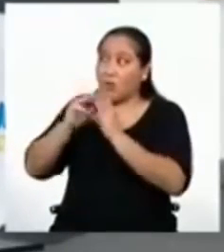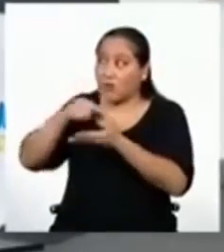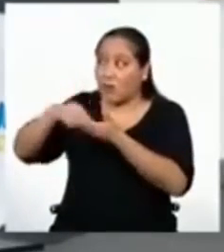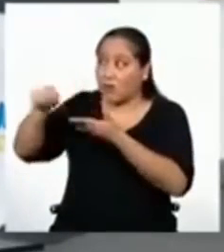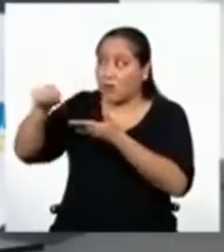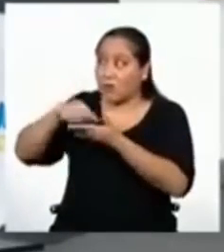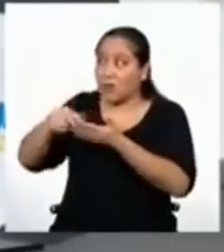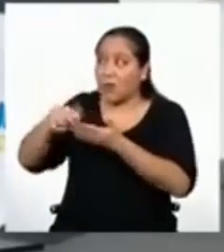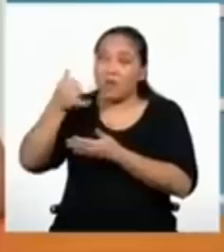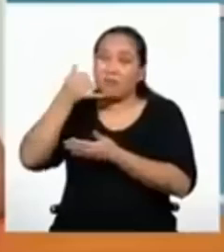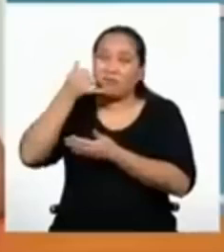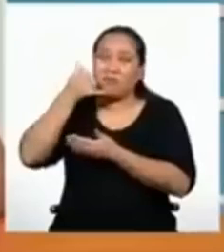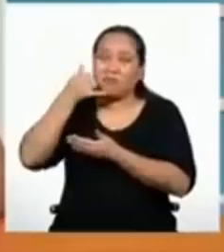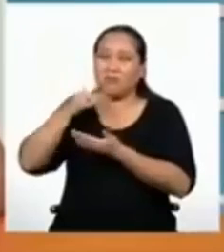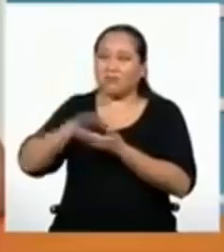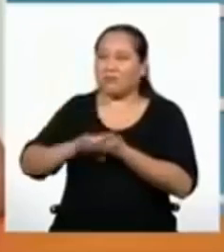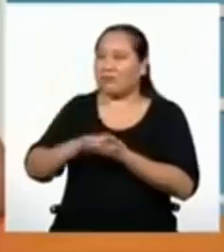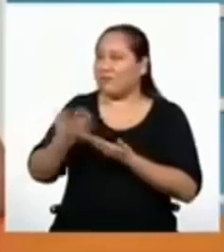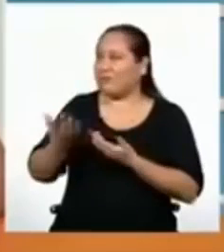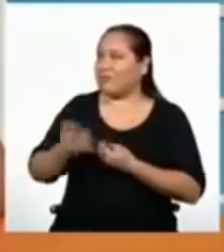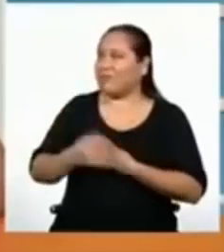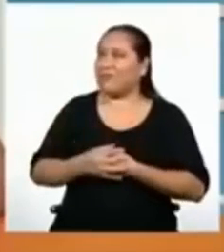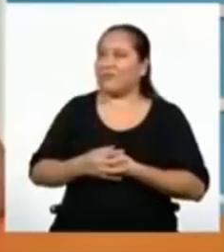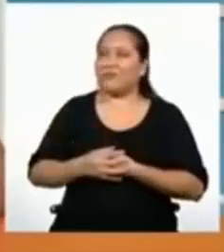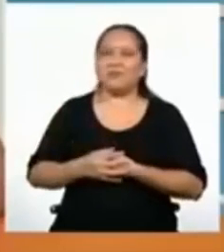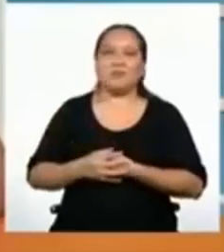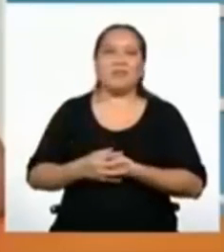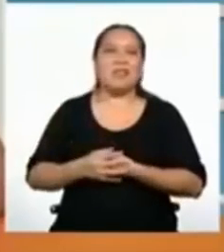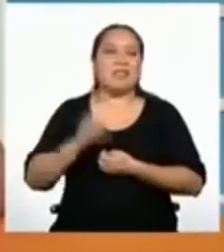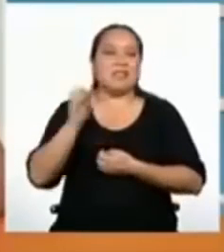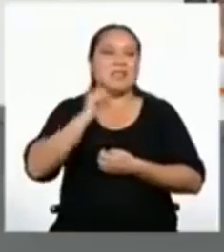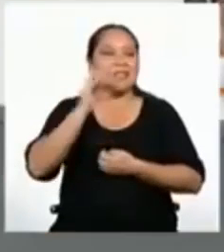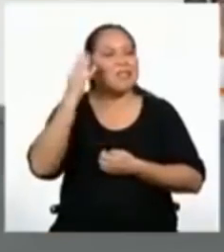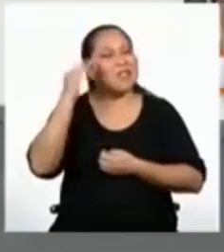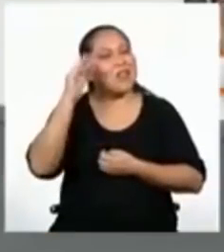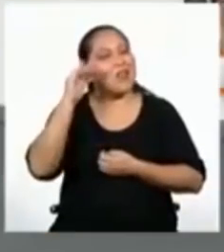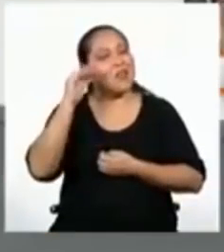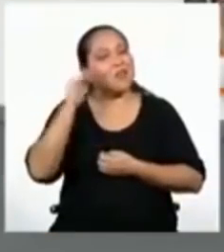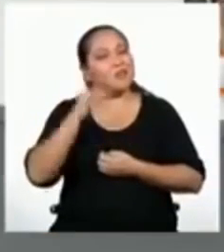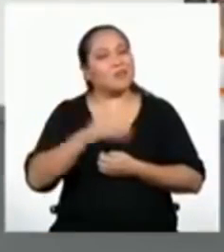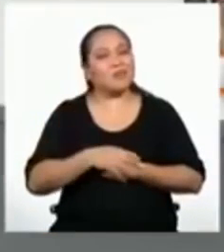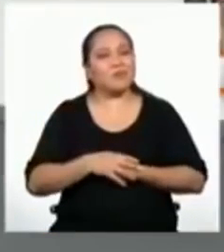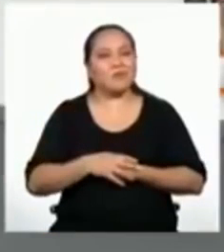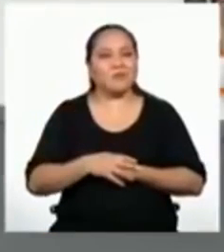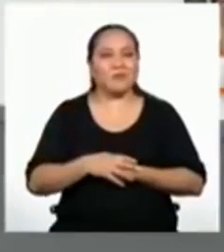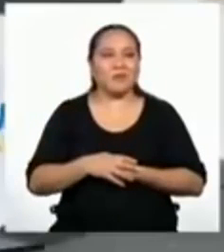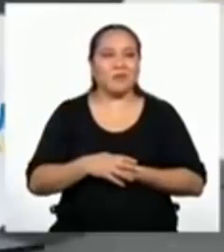¿sí? Le mando audios mejor. Por supuesto. Hasta pronto.